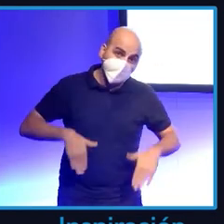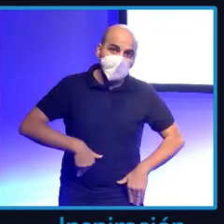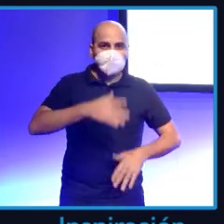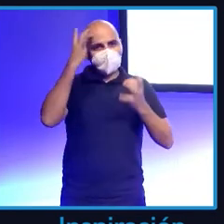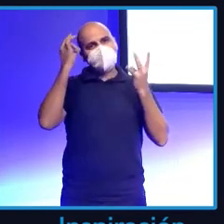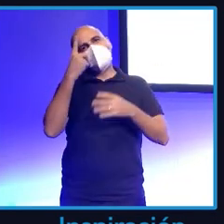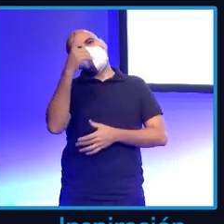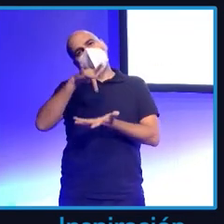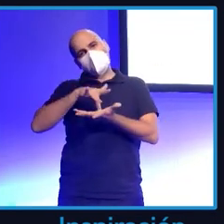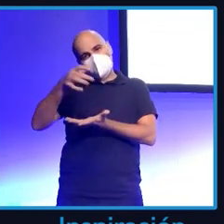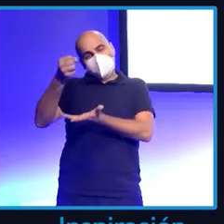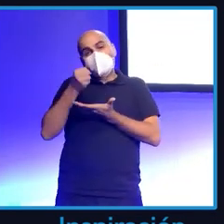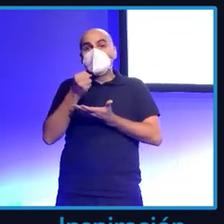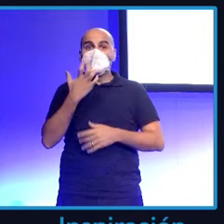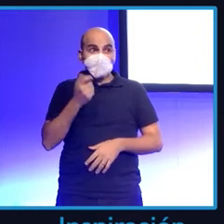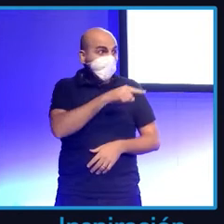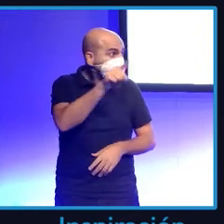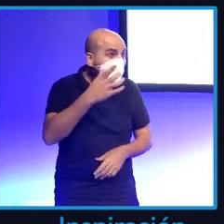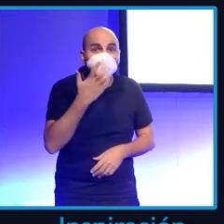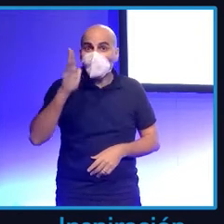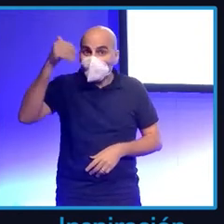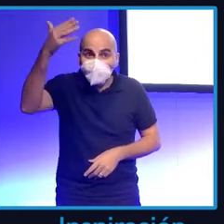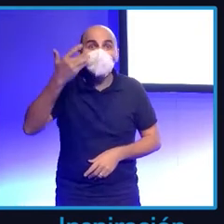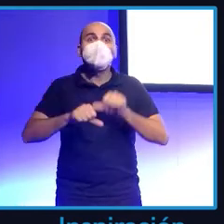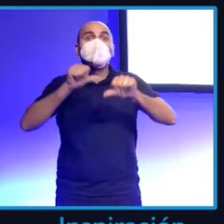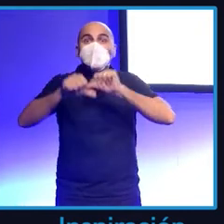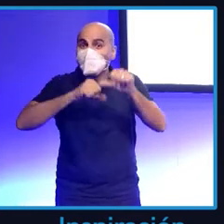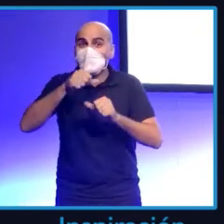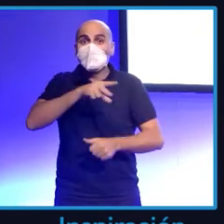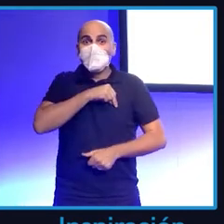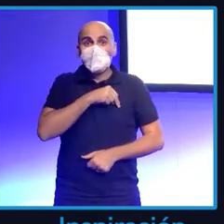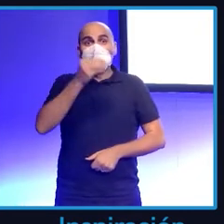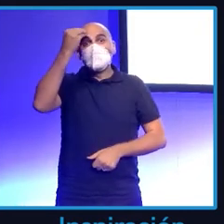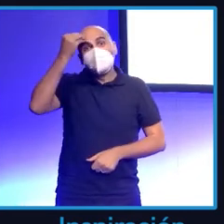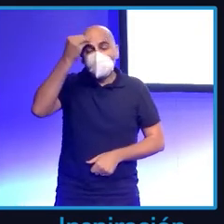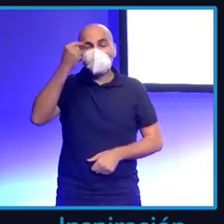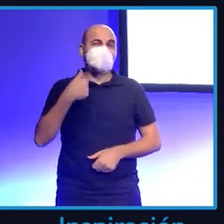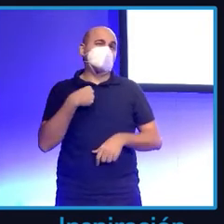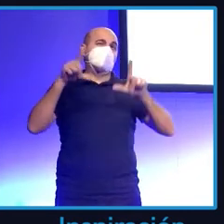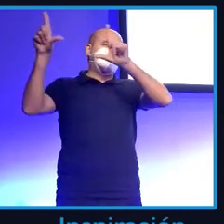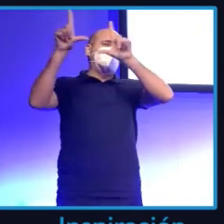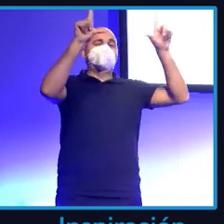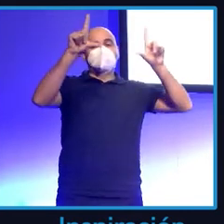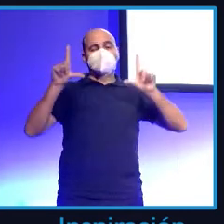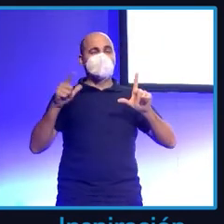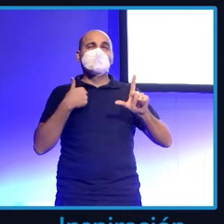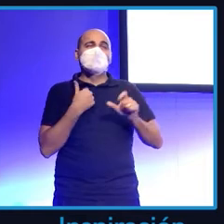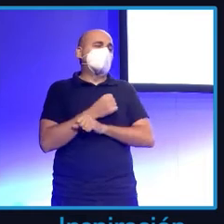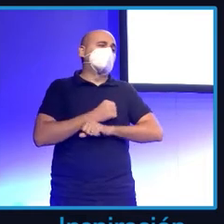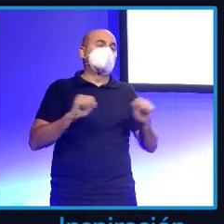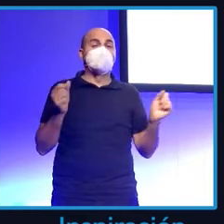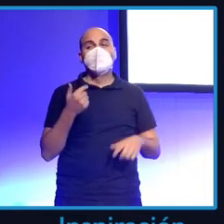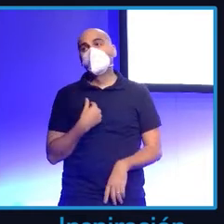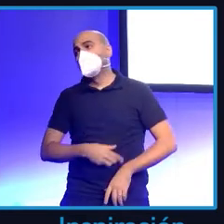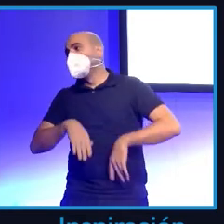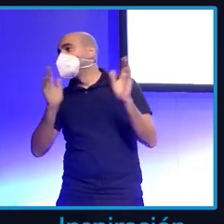día os presentáis una final de premios, aunque penséis que no os lo vais a dar, peinaos. Porque salí en la portada de 20 minutos despeinada con